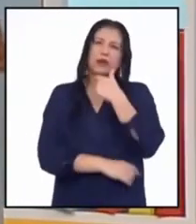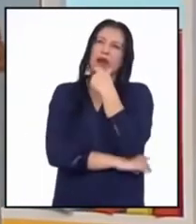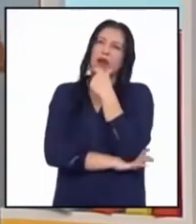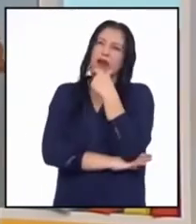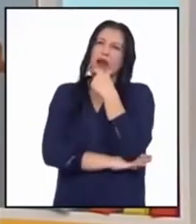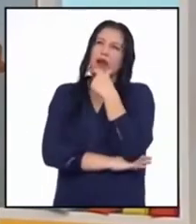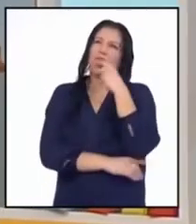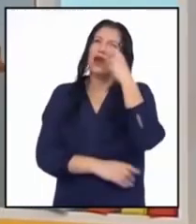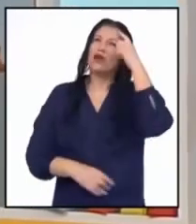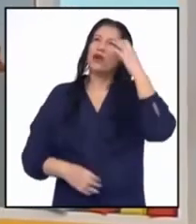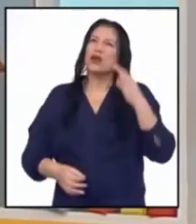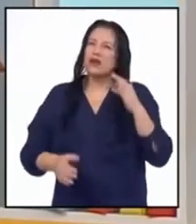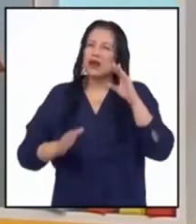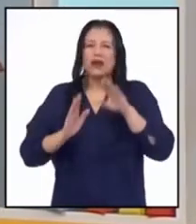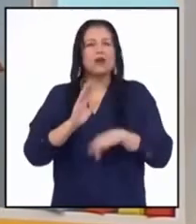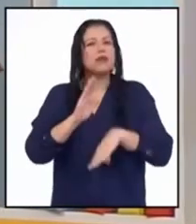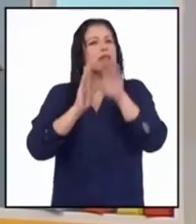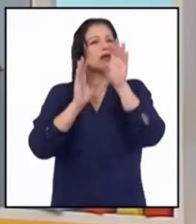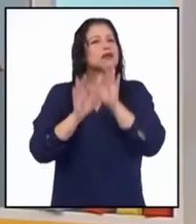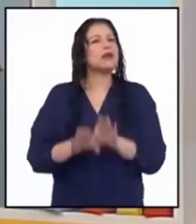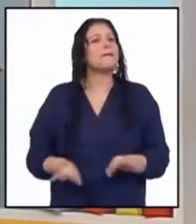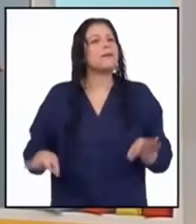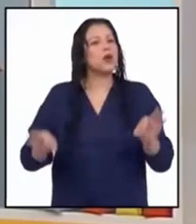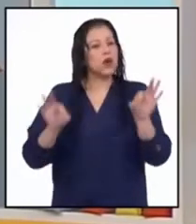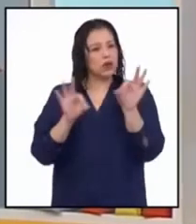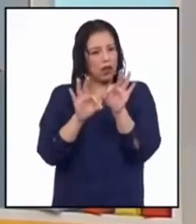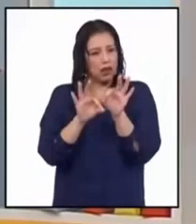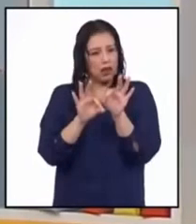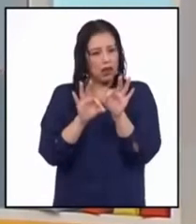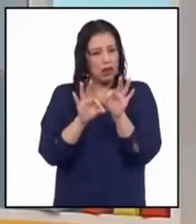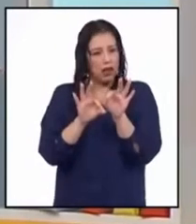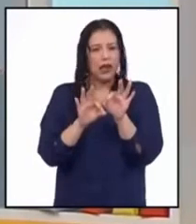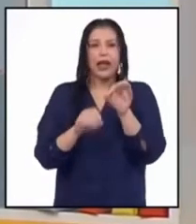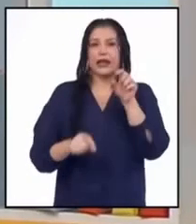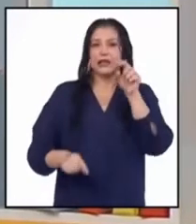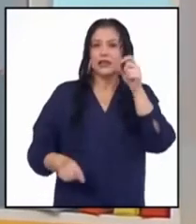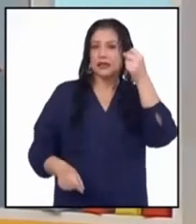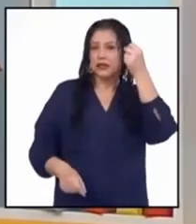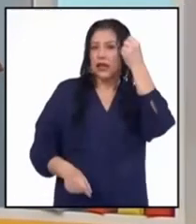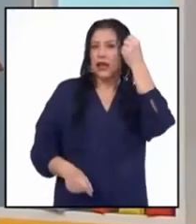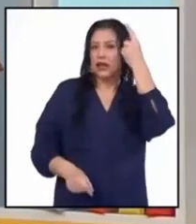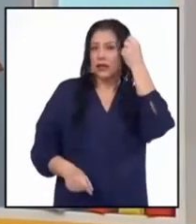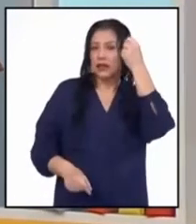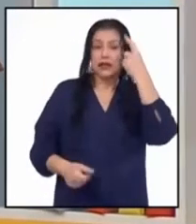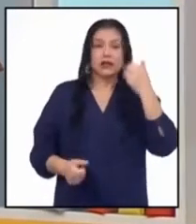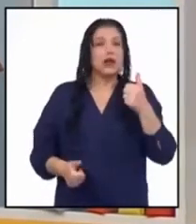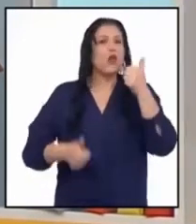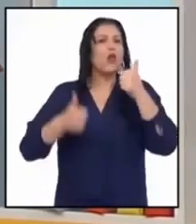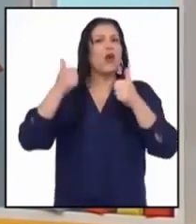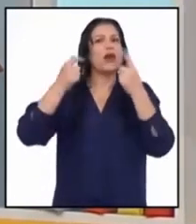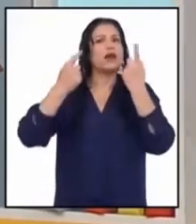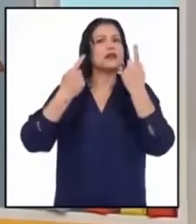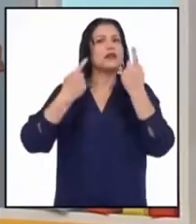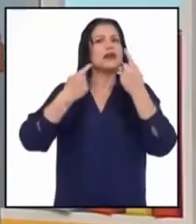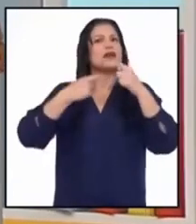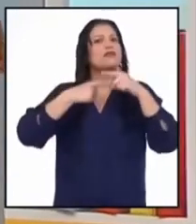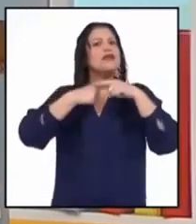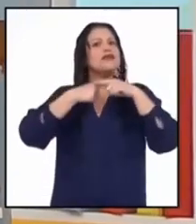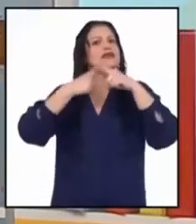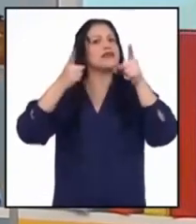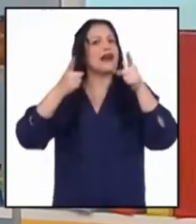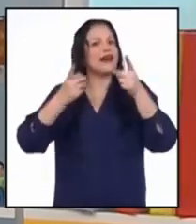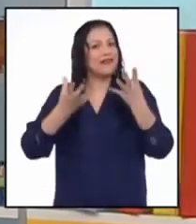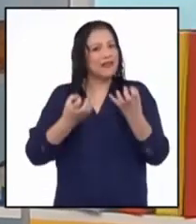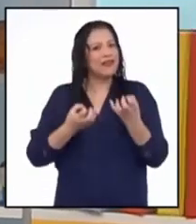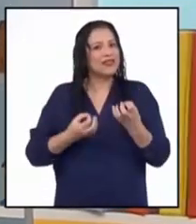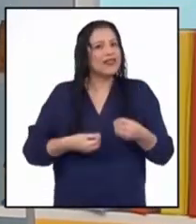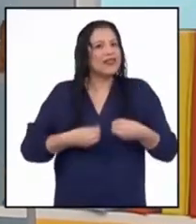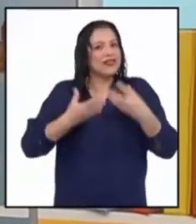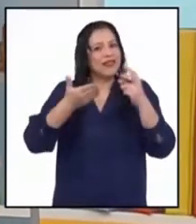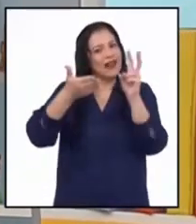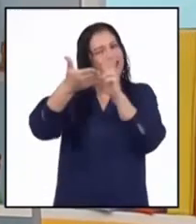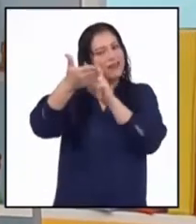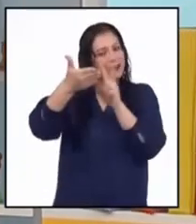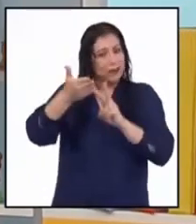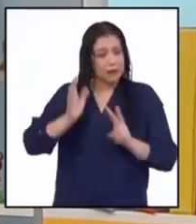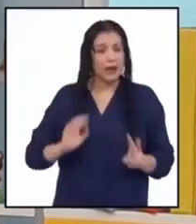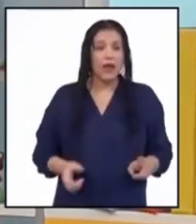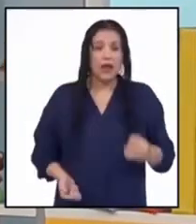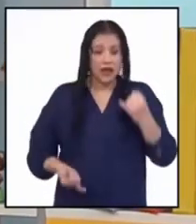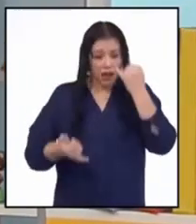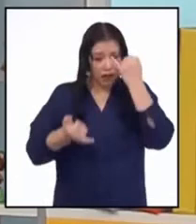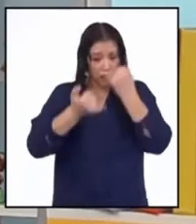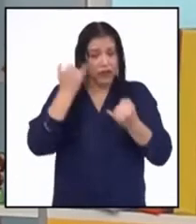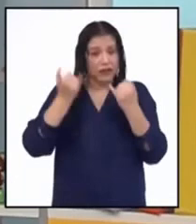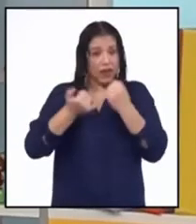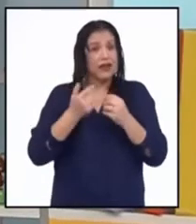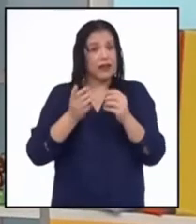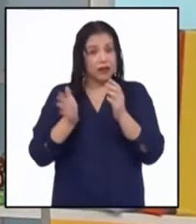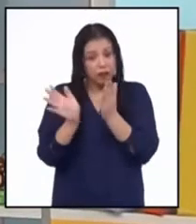finalmente lo más importante es entender el mensaje que nos quieren transmitir. Aparte, al final del texto podrán encontrar de seguro la